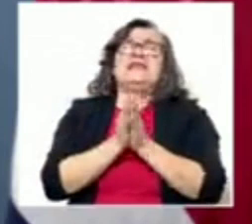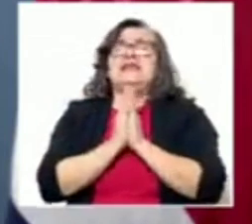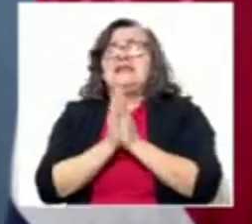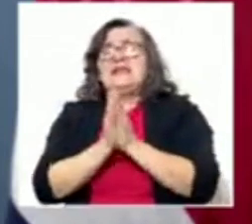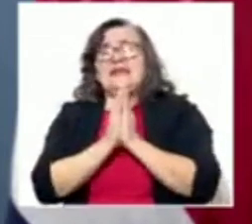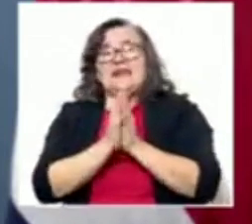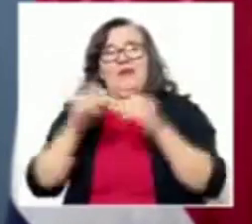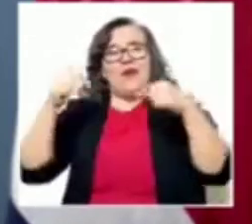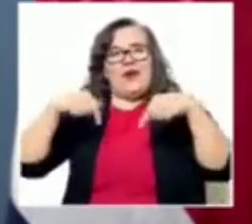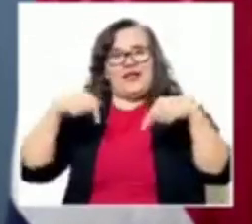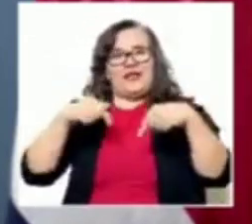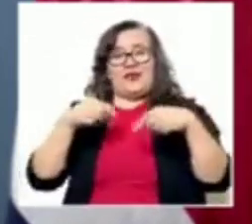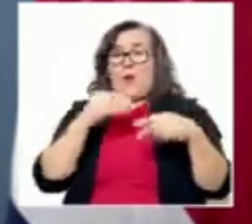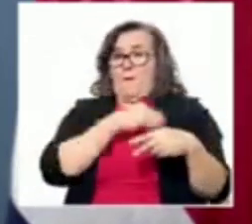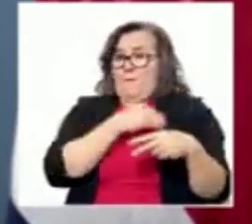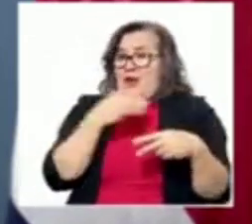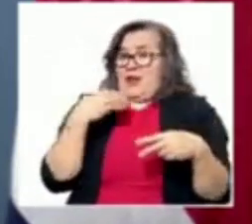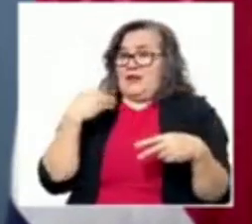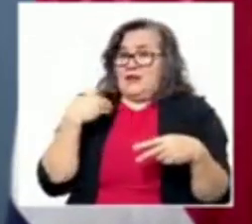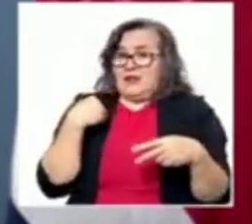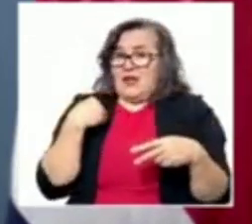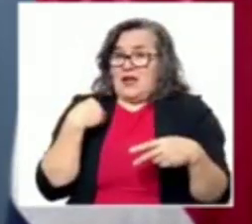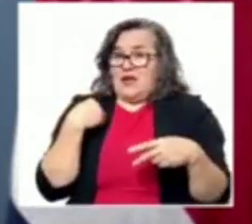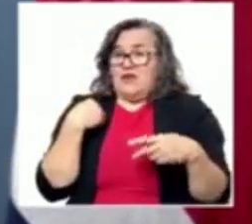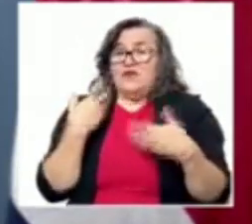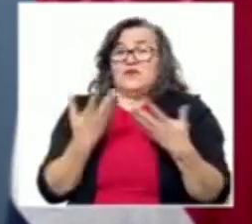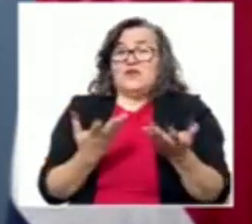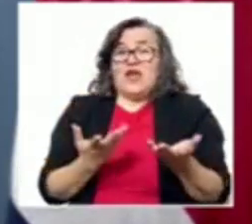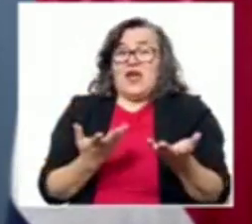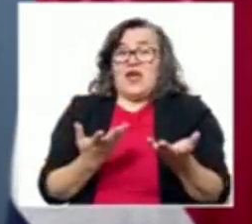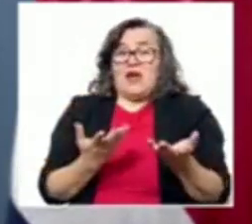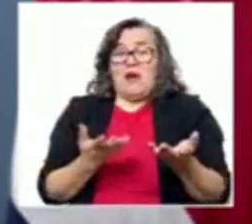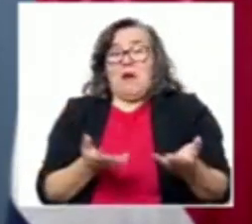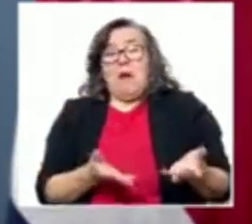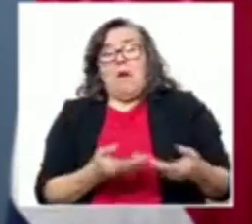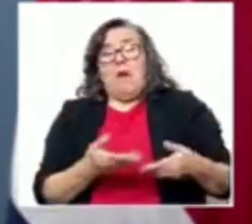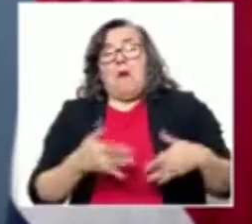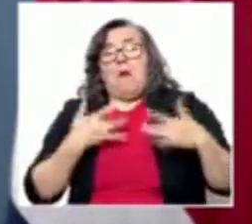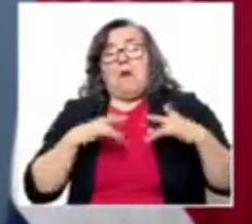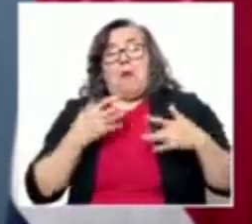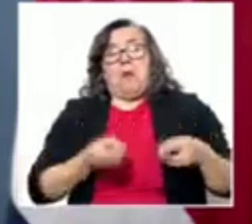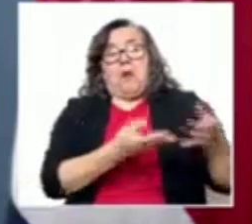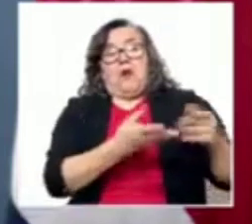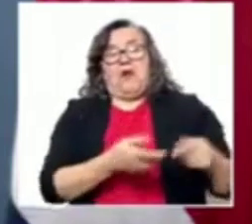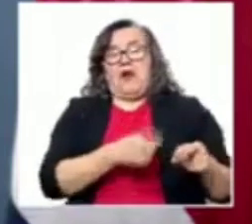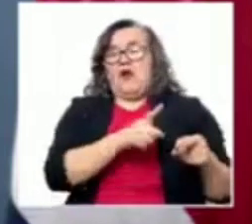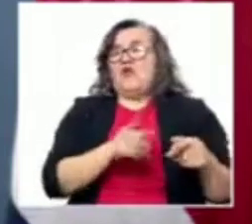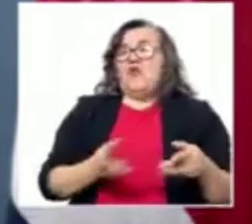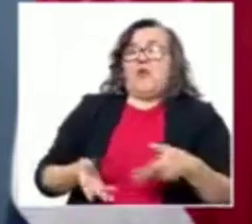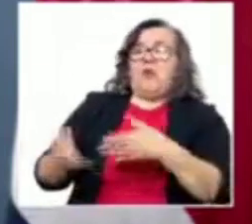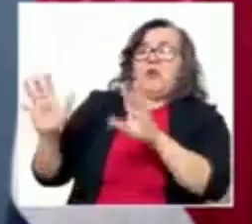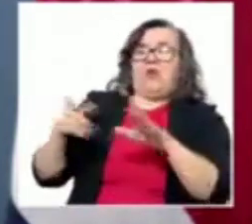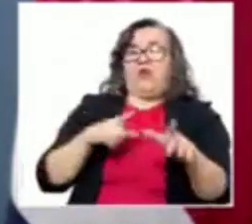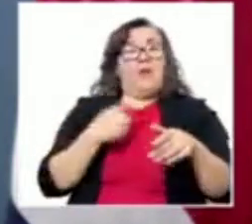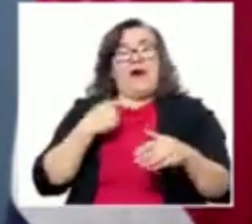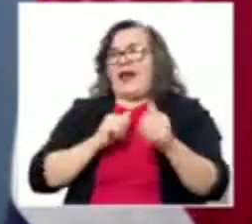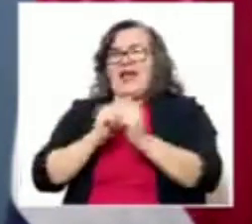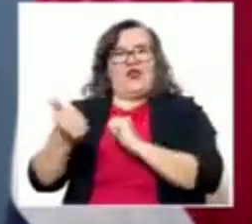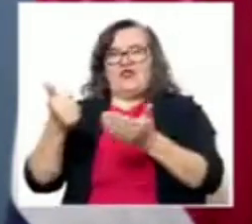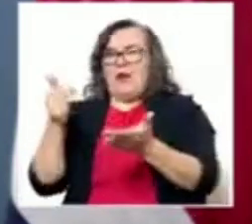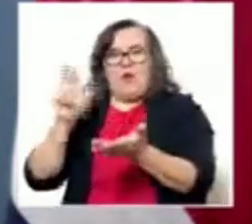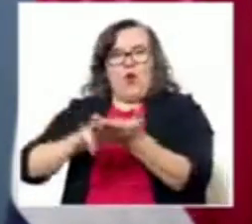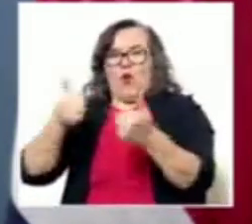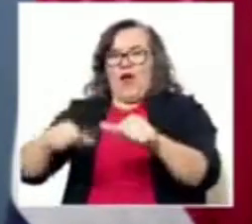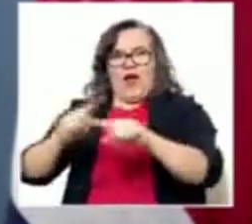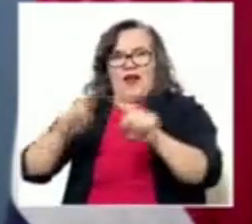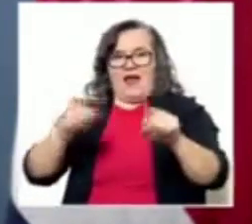los ministerios estaban arriando uno al otro para que no pasara, y hasta que al fin, a pesar de